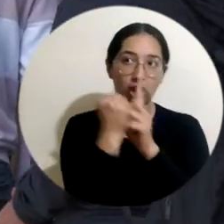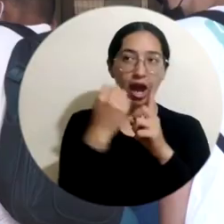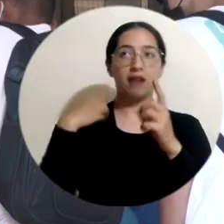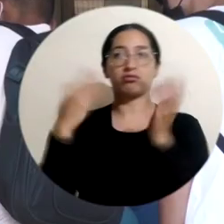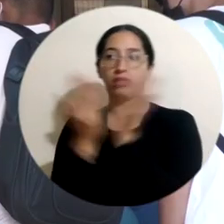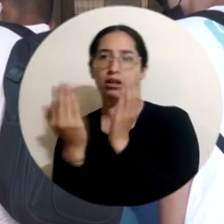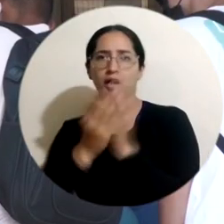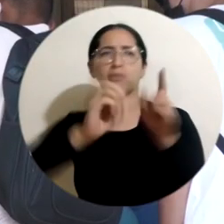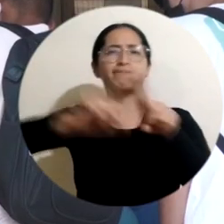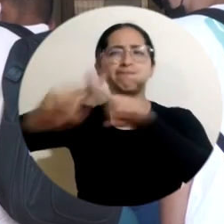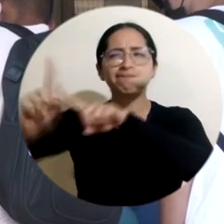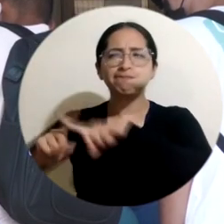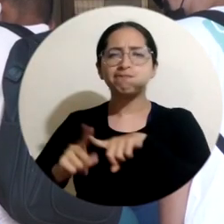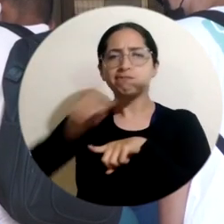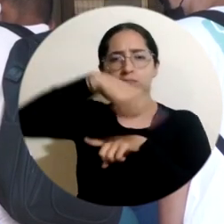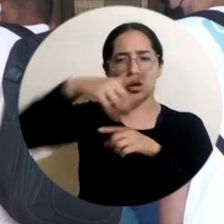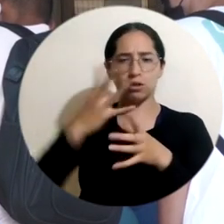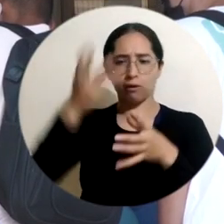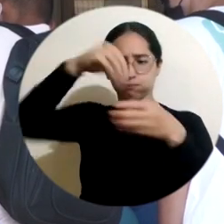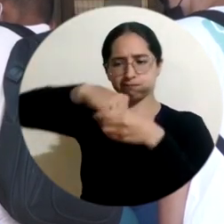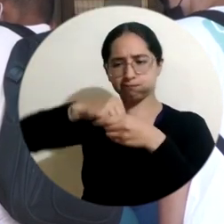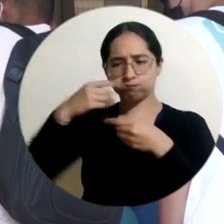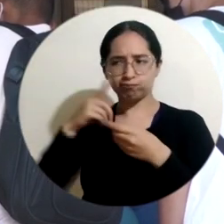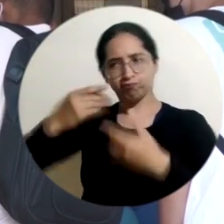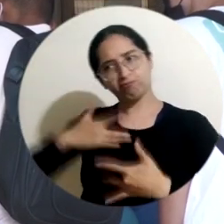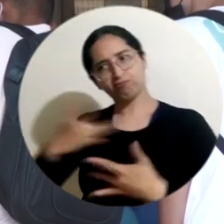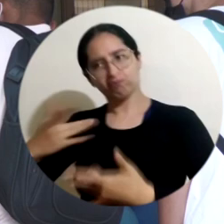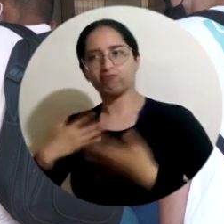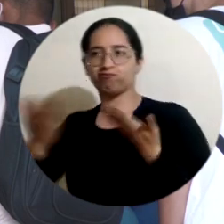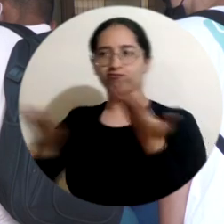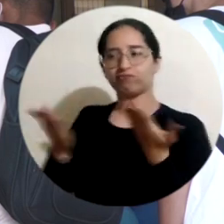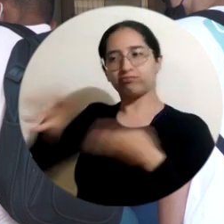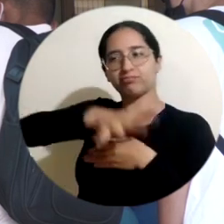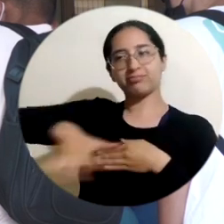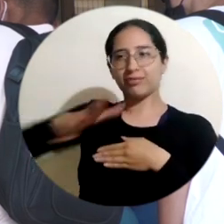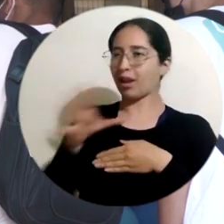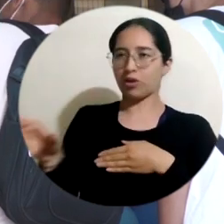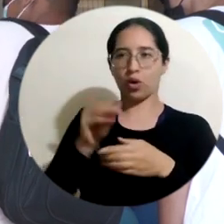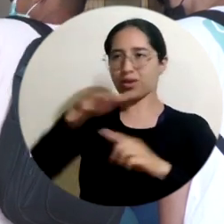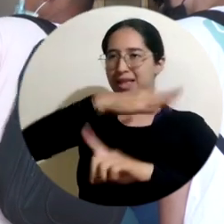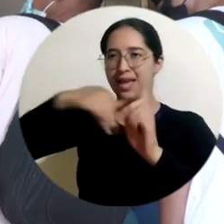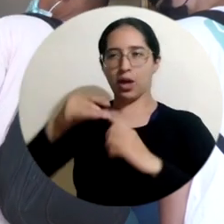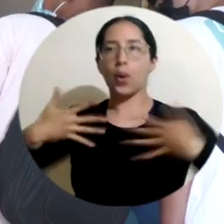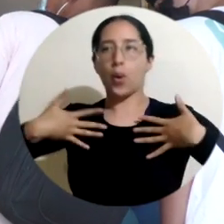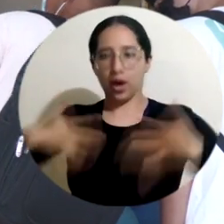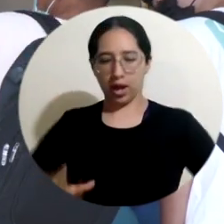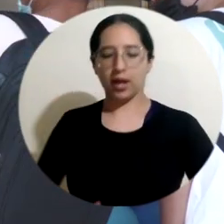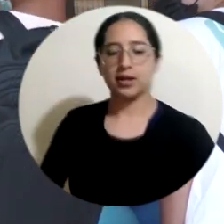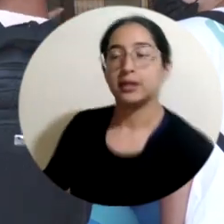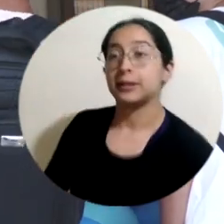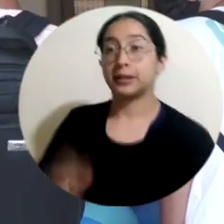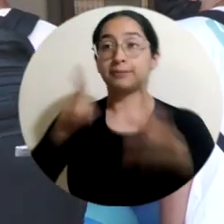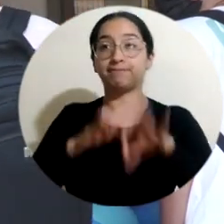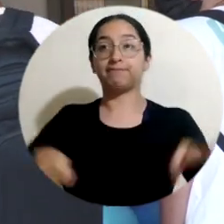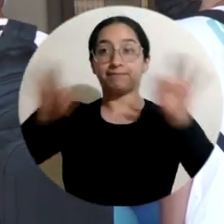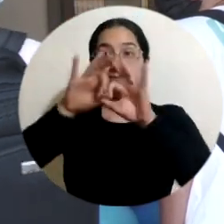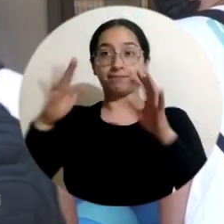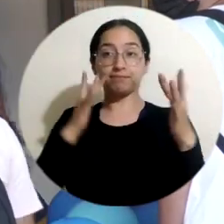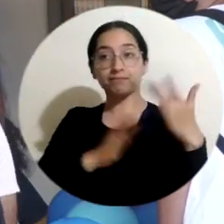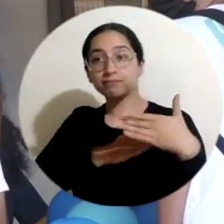educativos. Estoy muy complacido de ver que en la Universidad del Magdalena se están brindando espacios complementarios a los